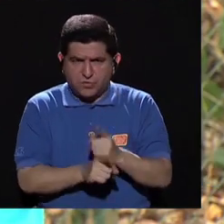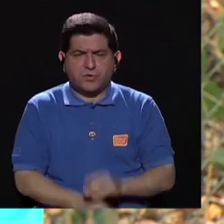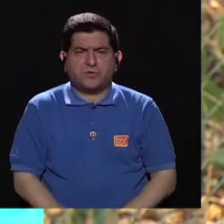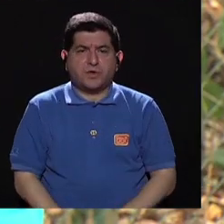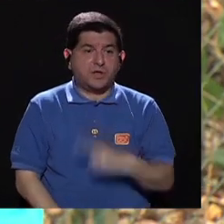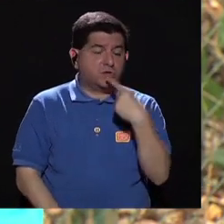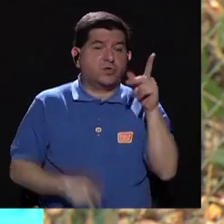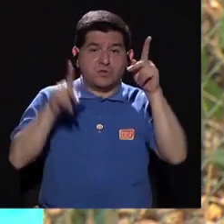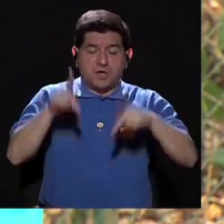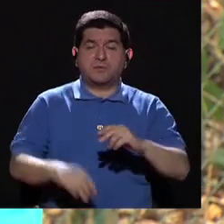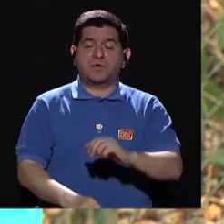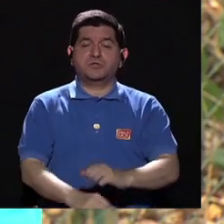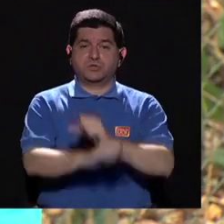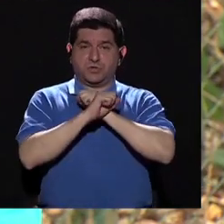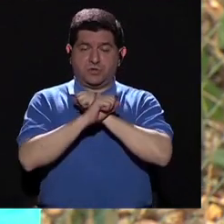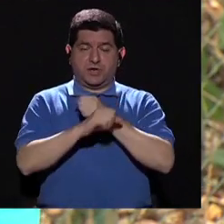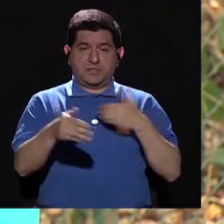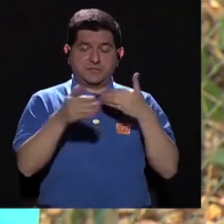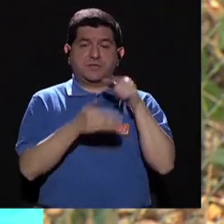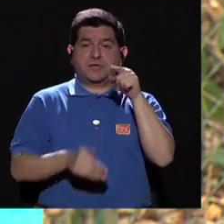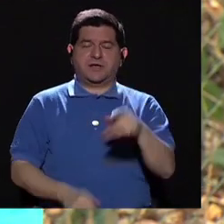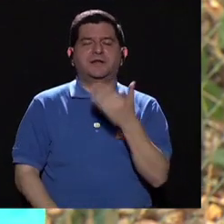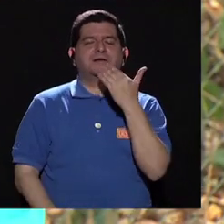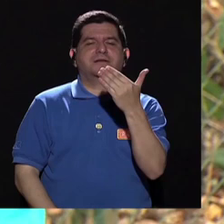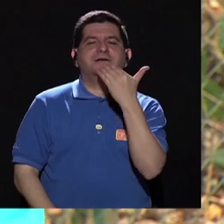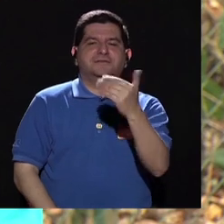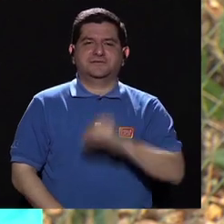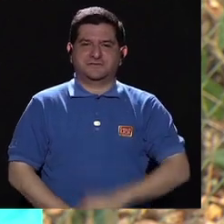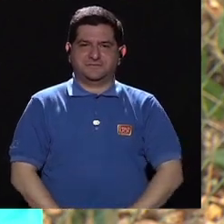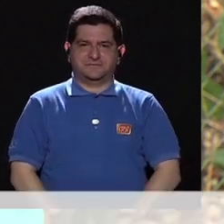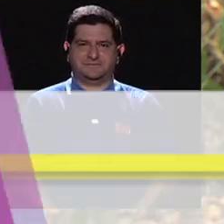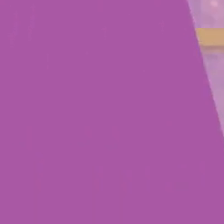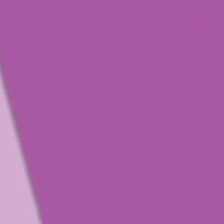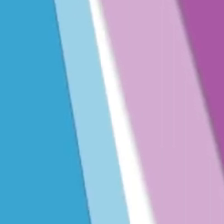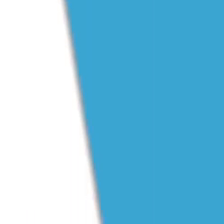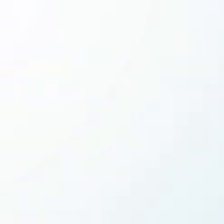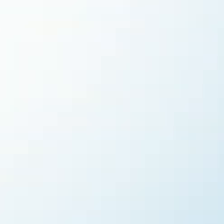como deben de ser, dígale a las personas de seguridad cercanas a ustedes. Muchísimas gracias.